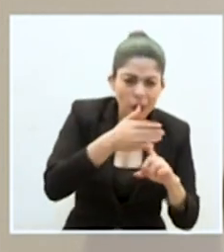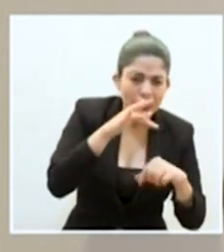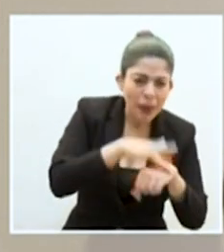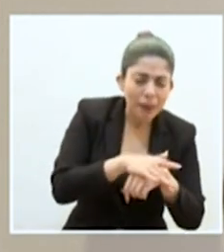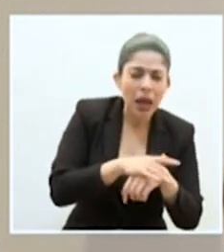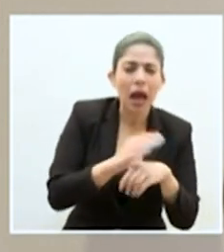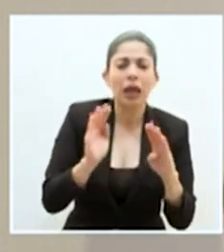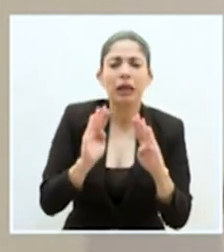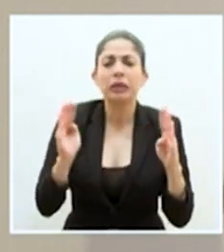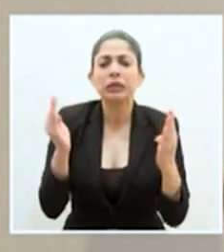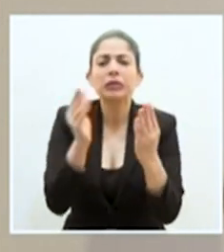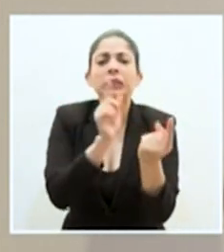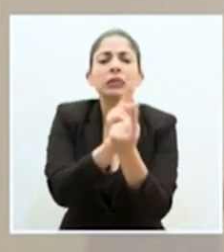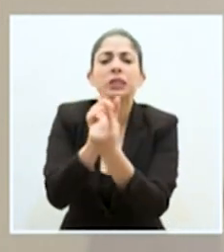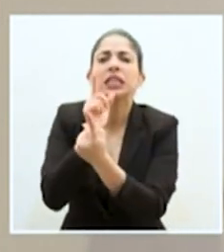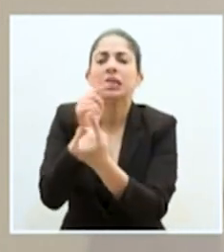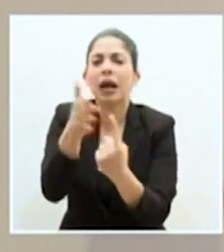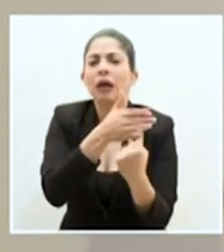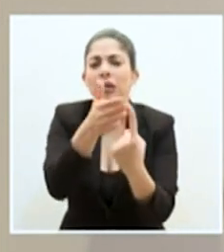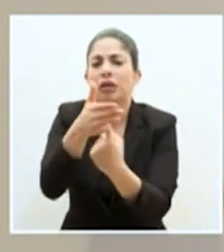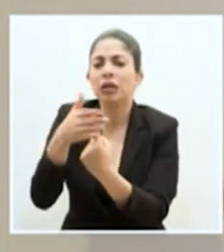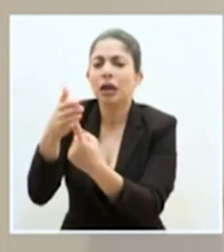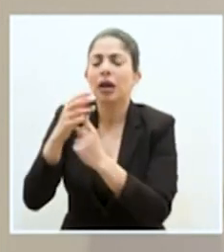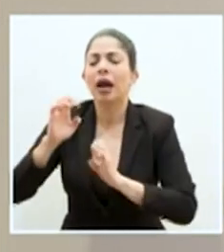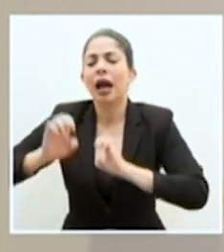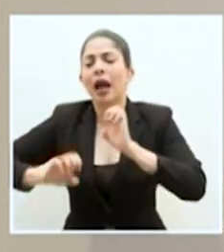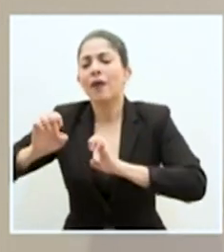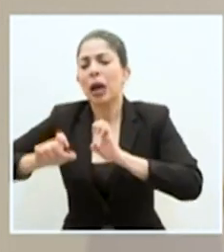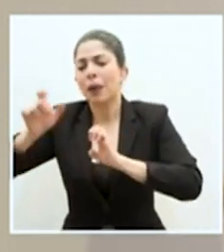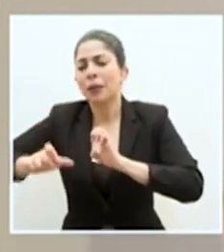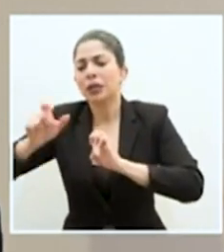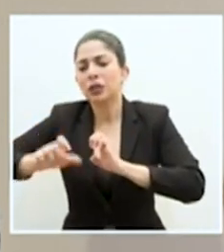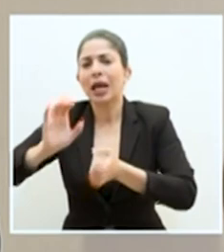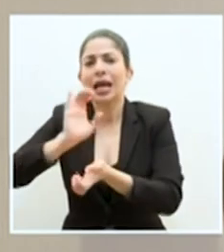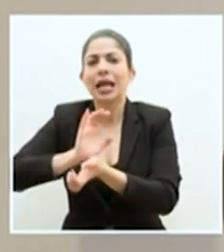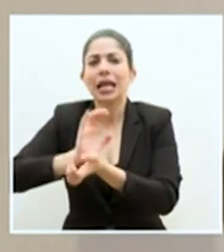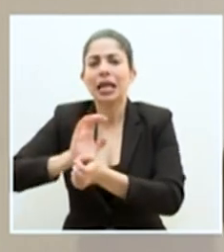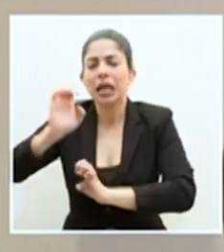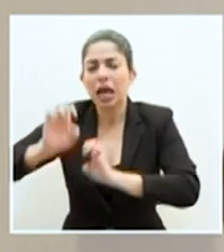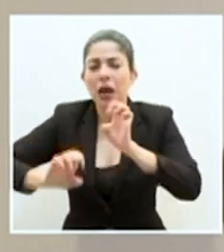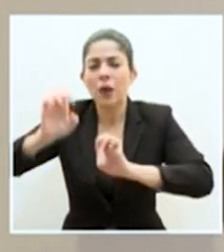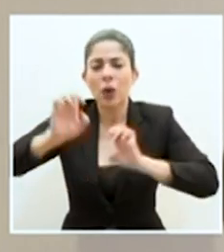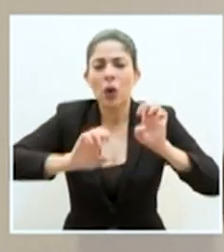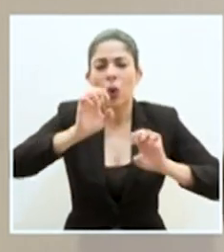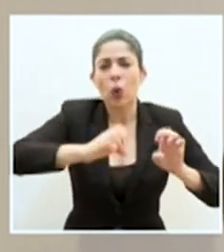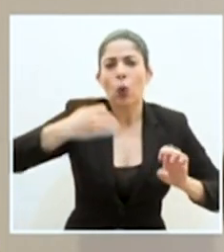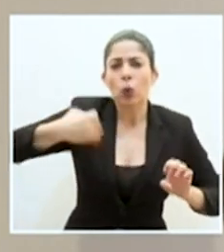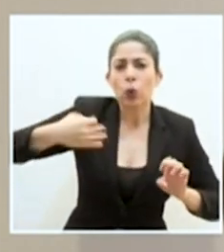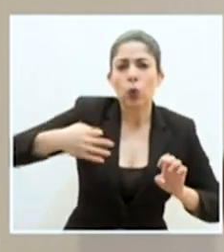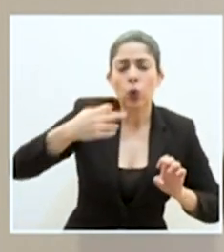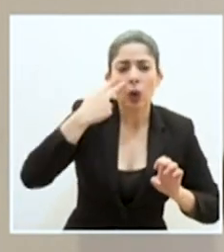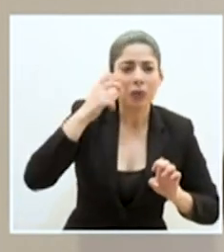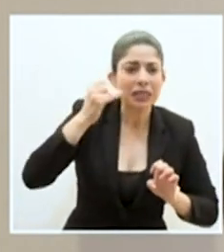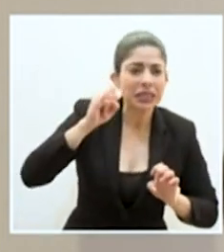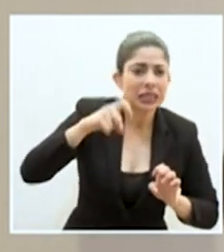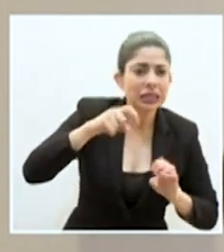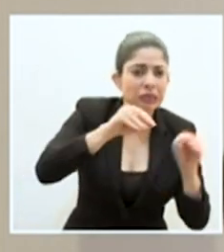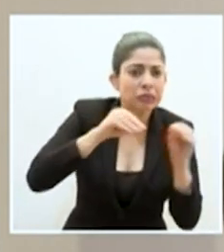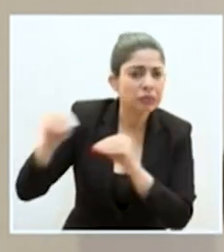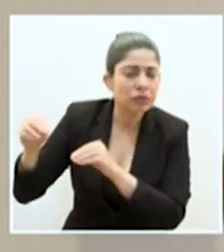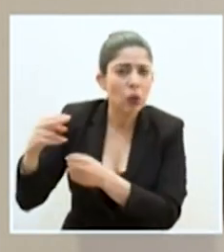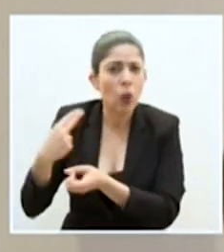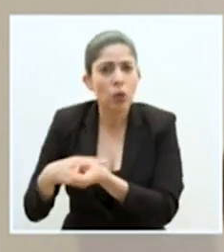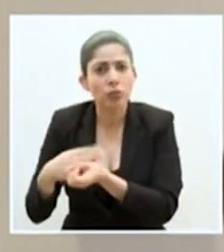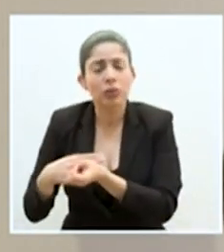cerco epidemiológico, la valoración clínica de las personas para día con día, ver si se ocupa un traslado temprano